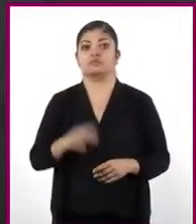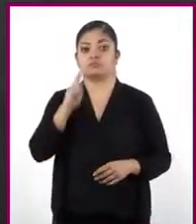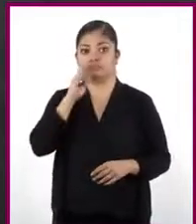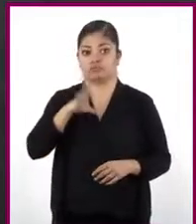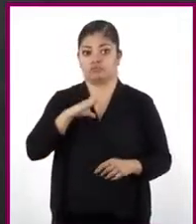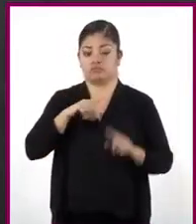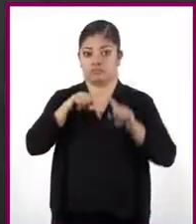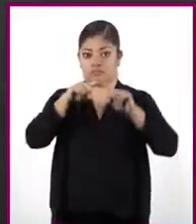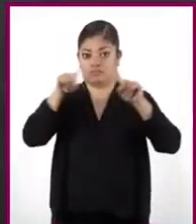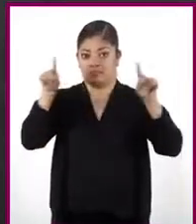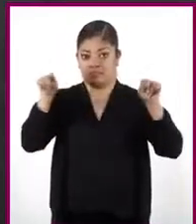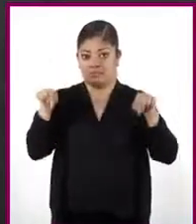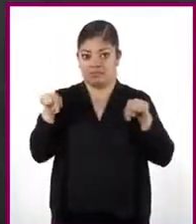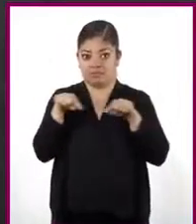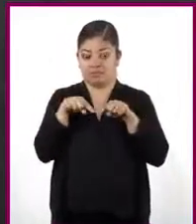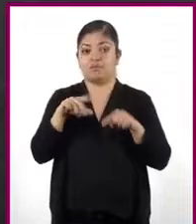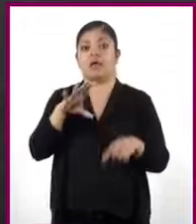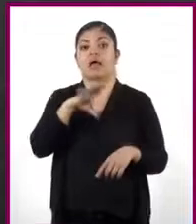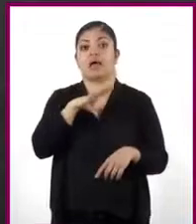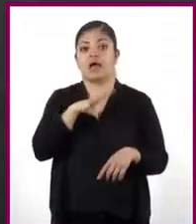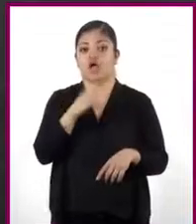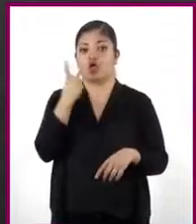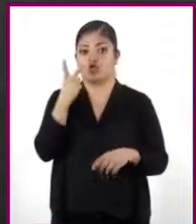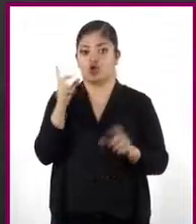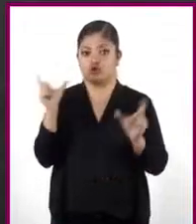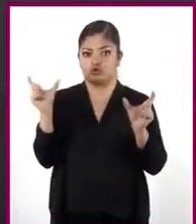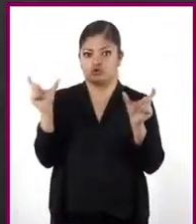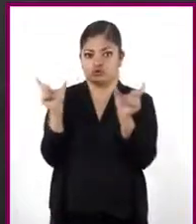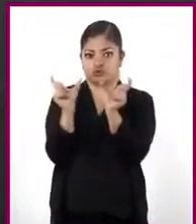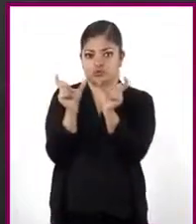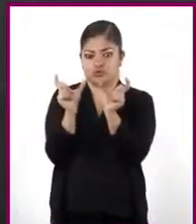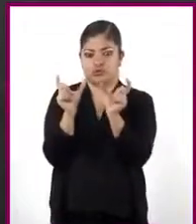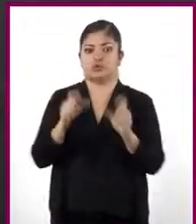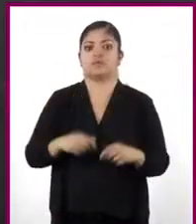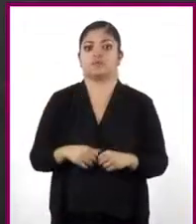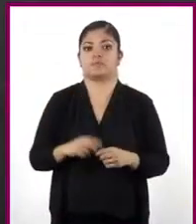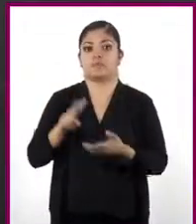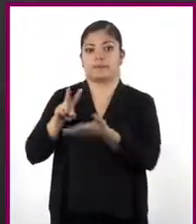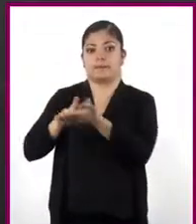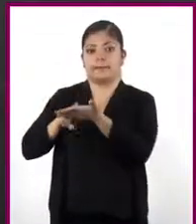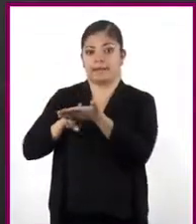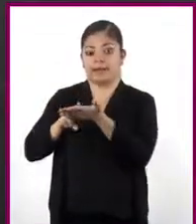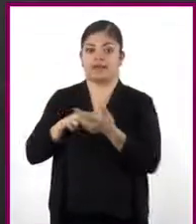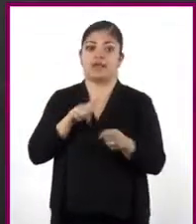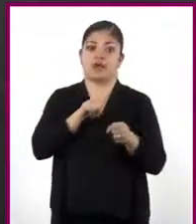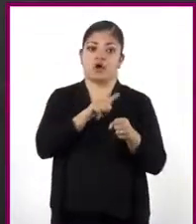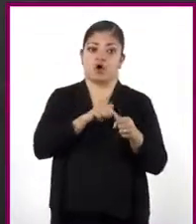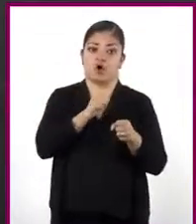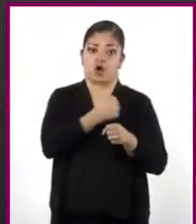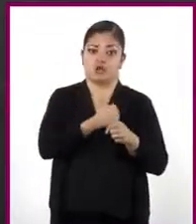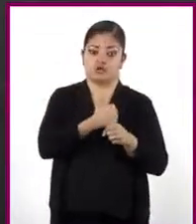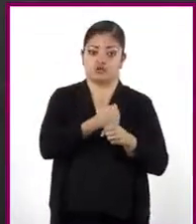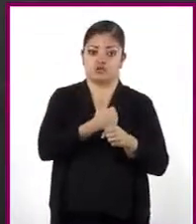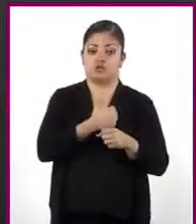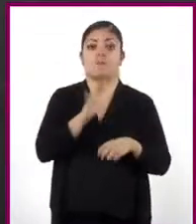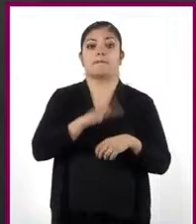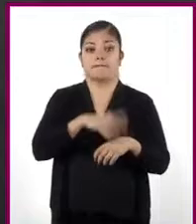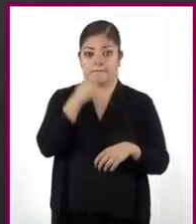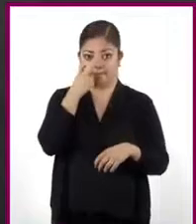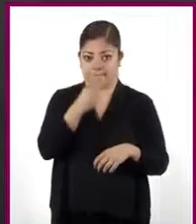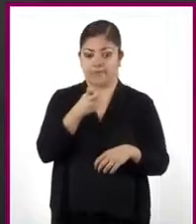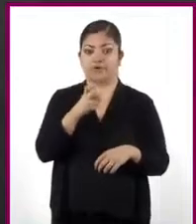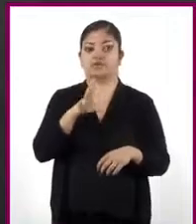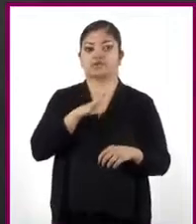rectángulo grande está formado por dos rectángulos más pequeños, el verde y el azul. Por lo tanto,